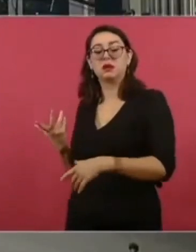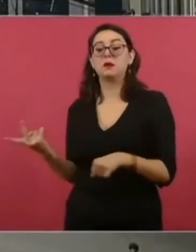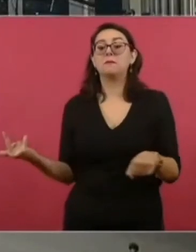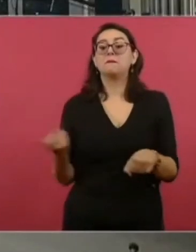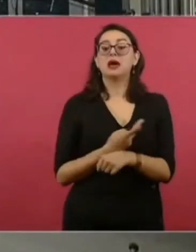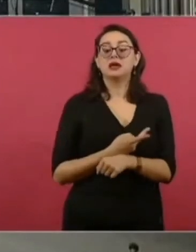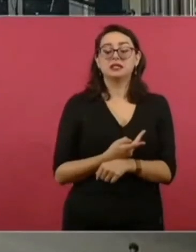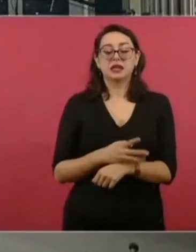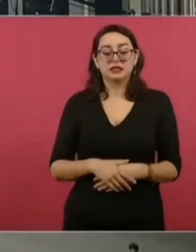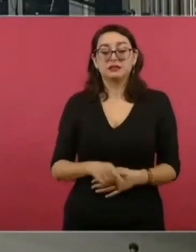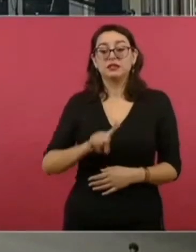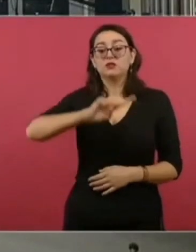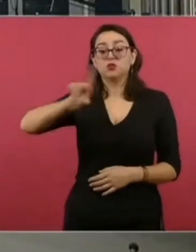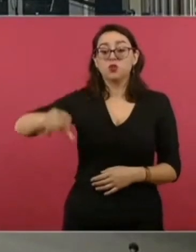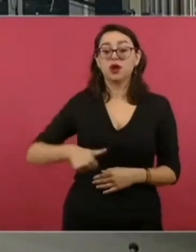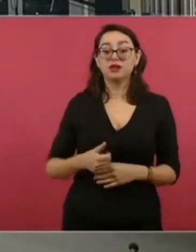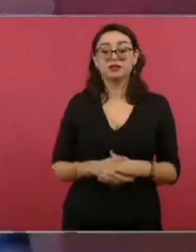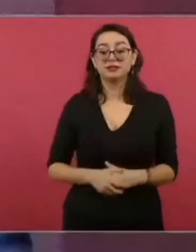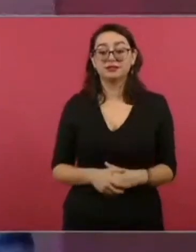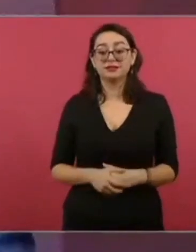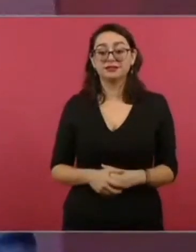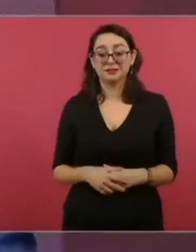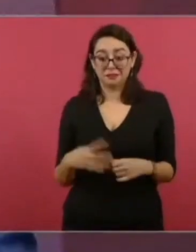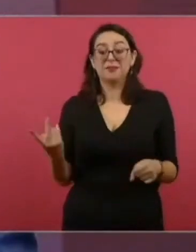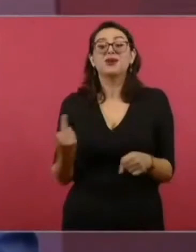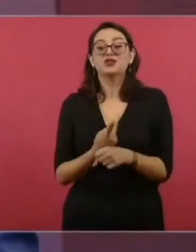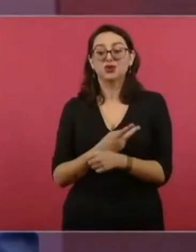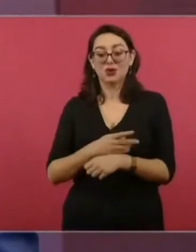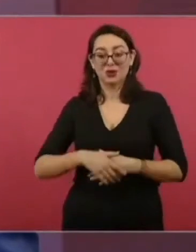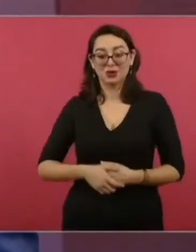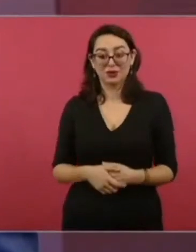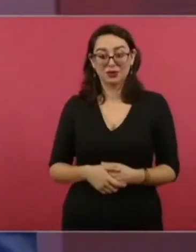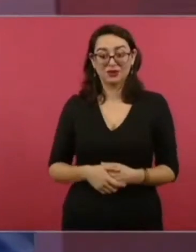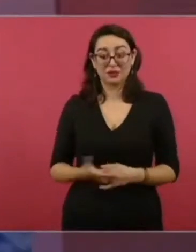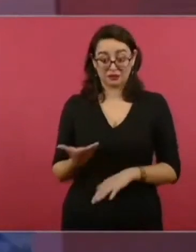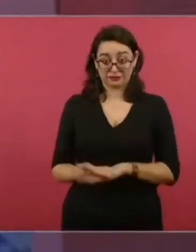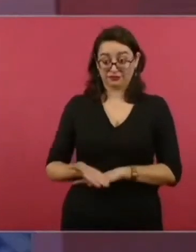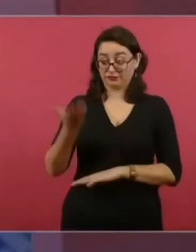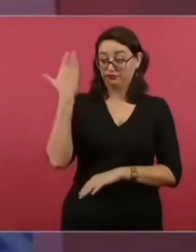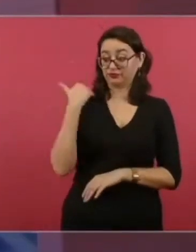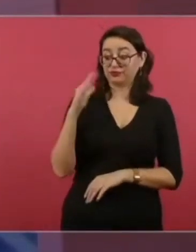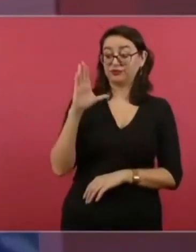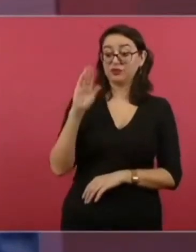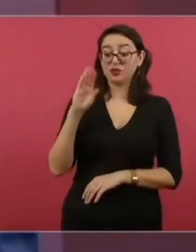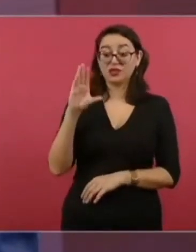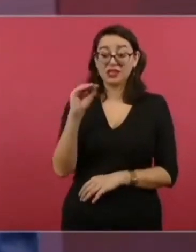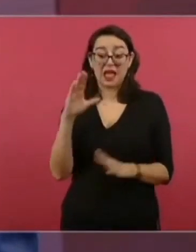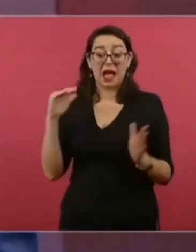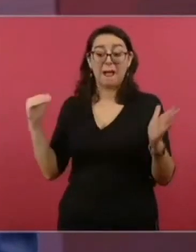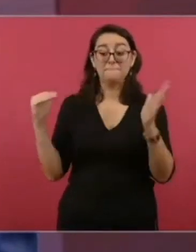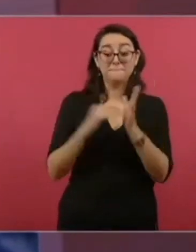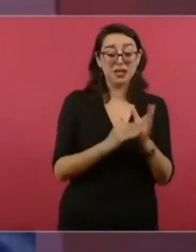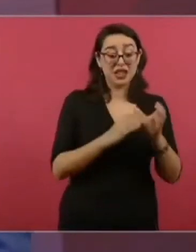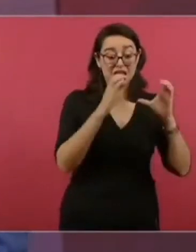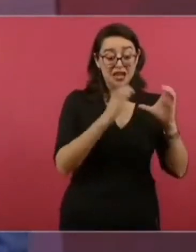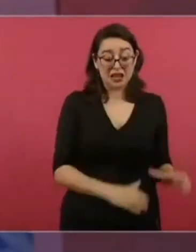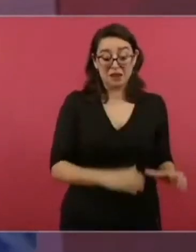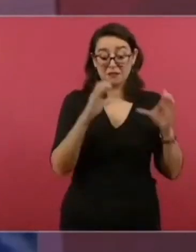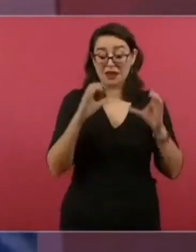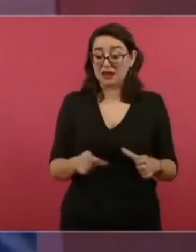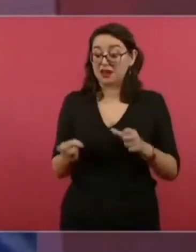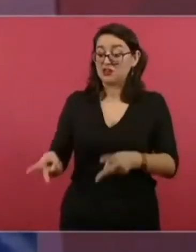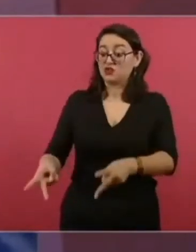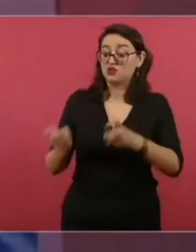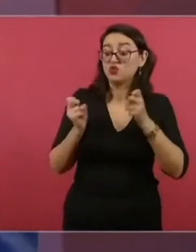.000 barriles que se robaban en ese entonces a 4.900. Todavía